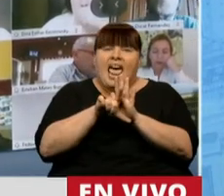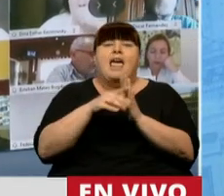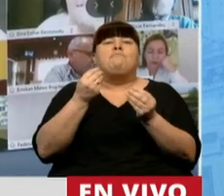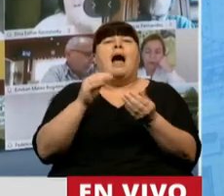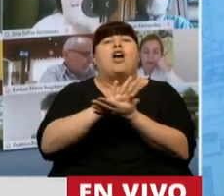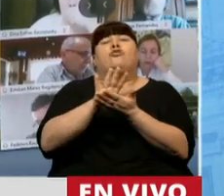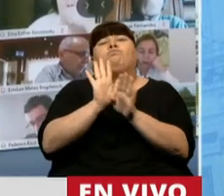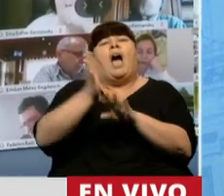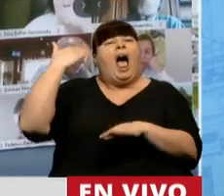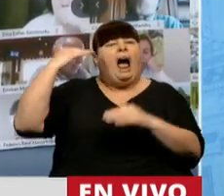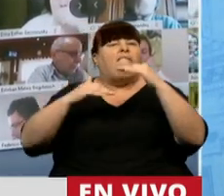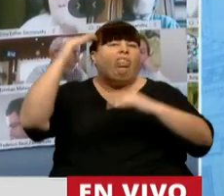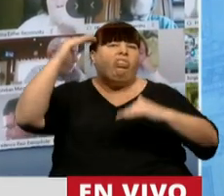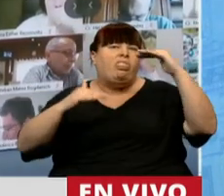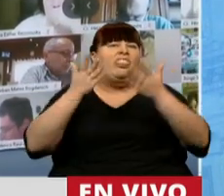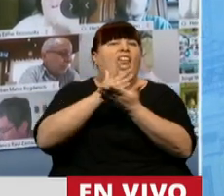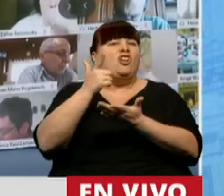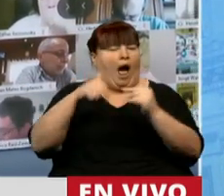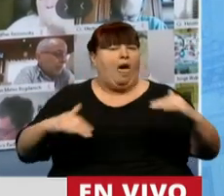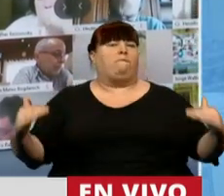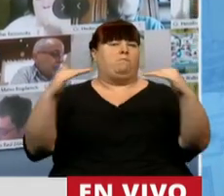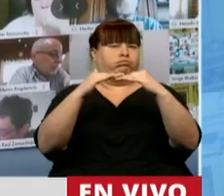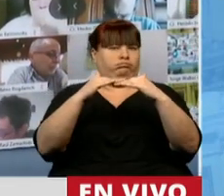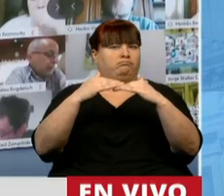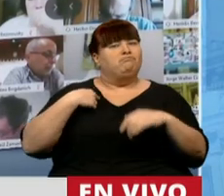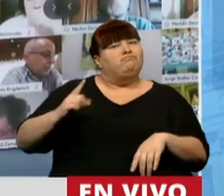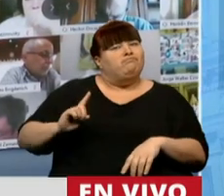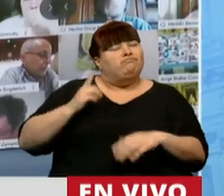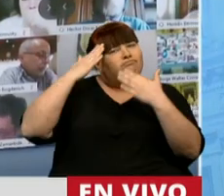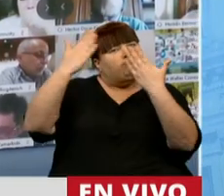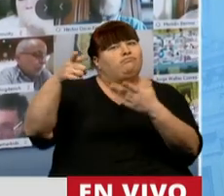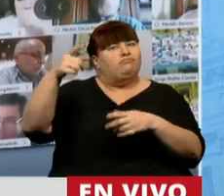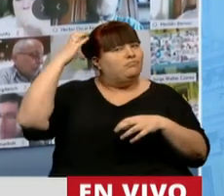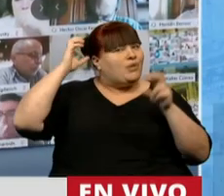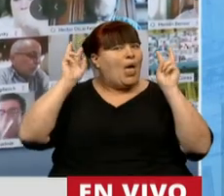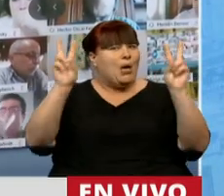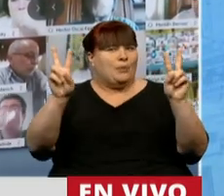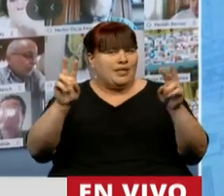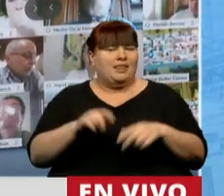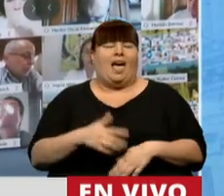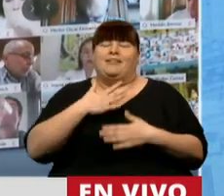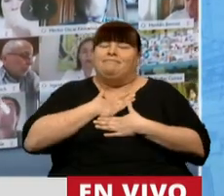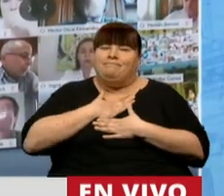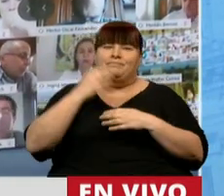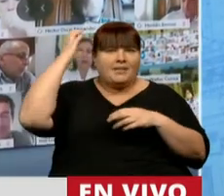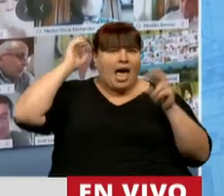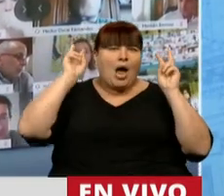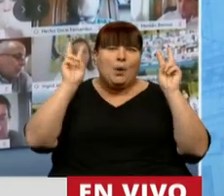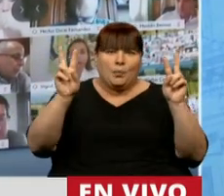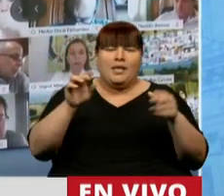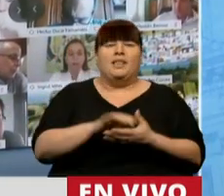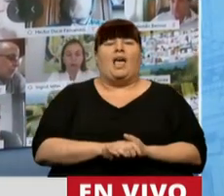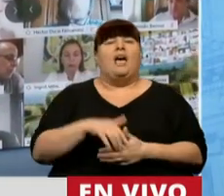a subsanar las desigualdades de derechos. Hemos honrado la memoria de nuestra Evita, de nuestra querida Evita,